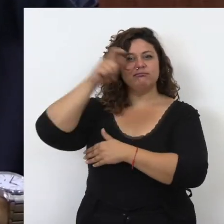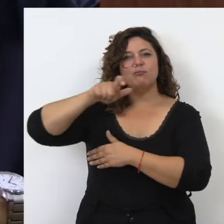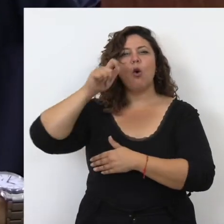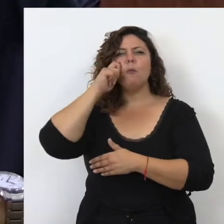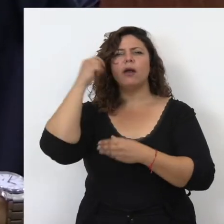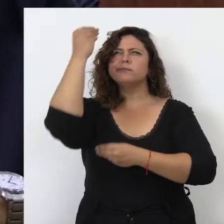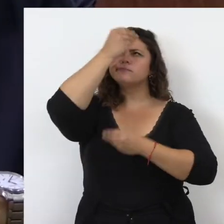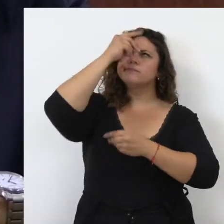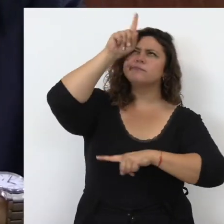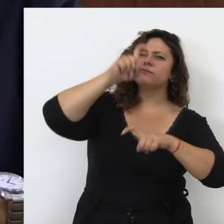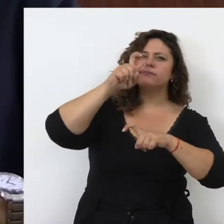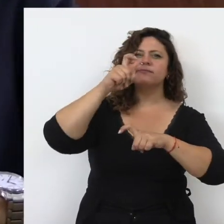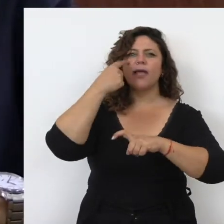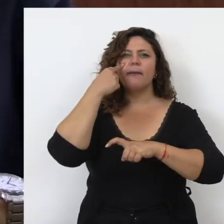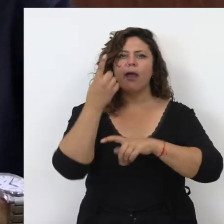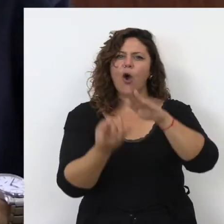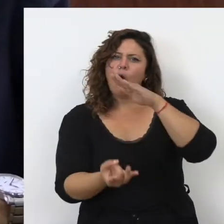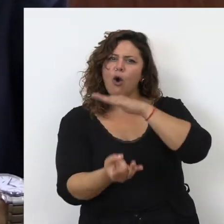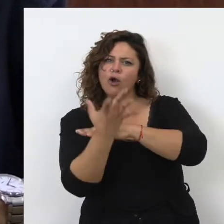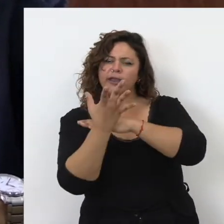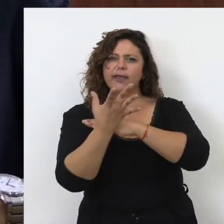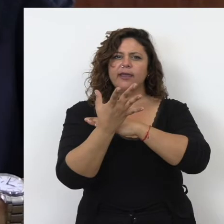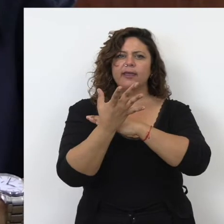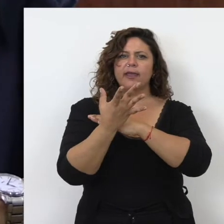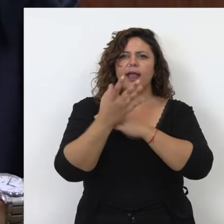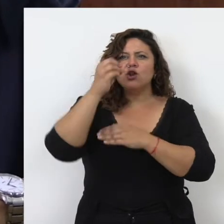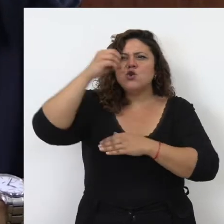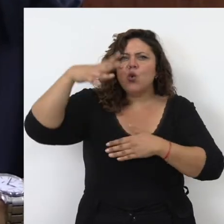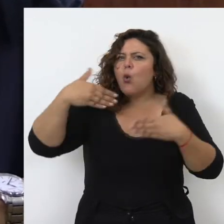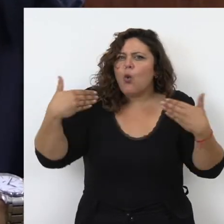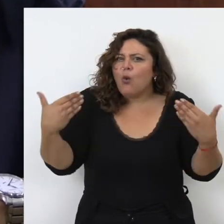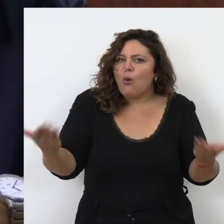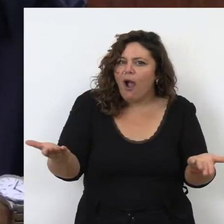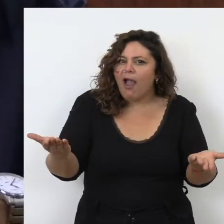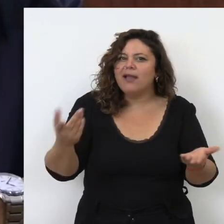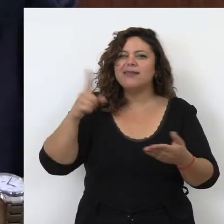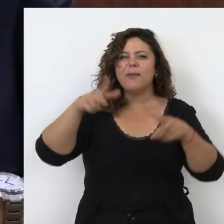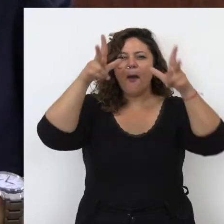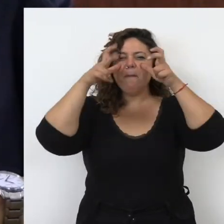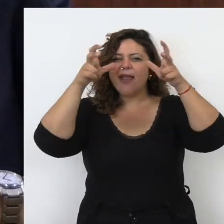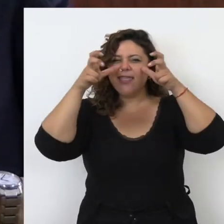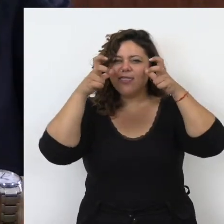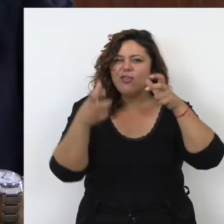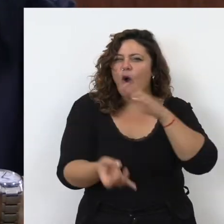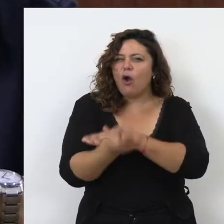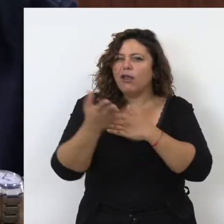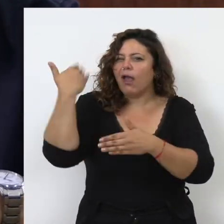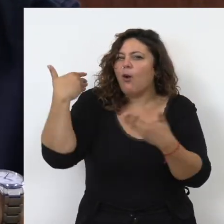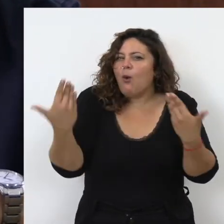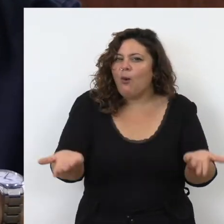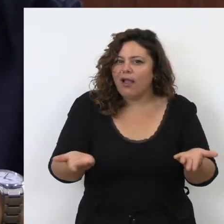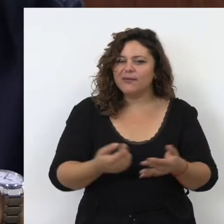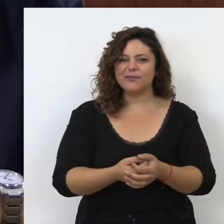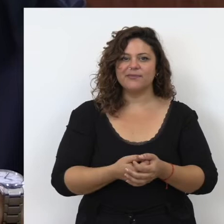humanos han formulado preguntas acerca del origen y naturaleza de la luz y del fenómeno de la percepción visual.